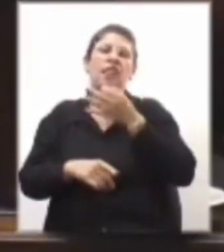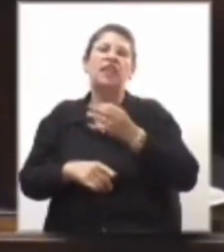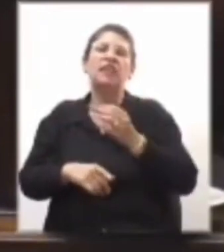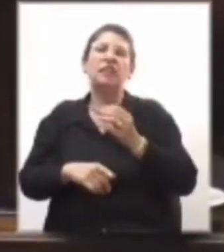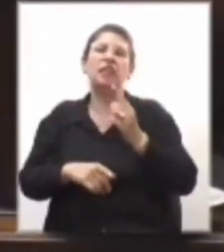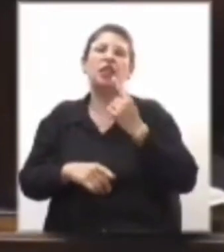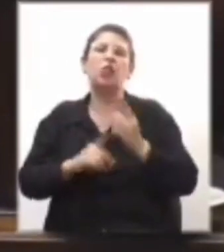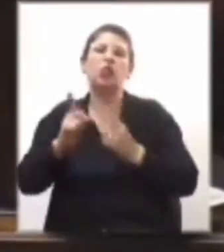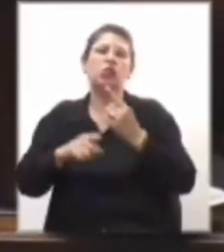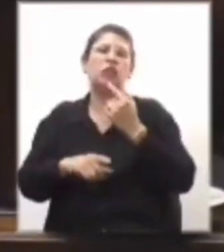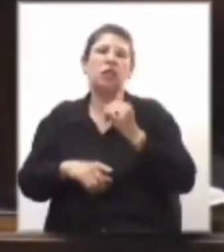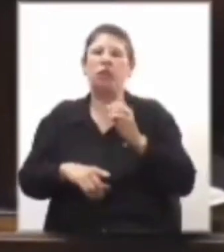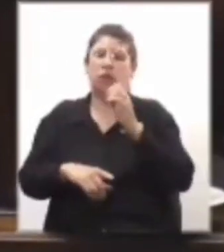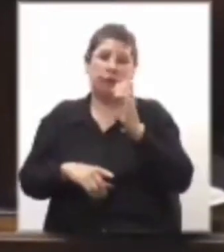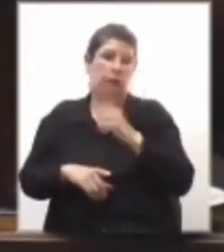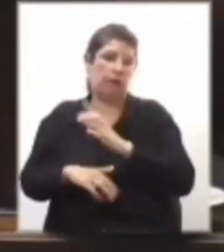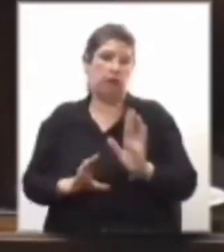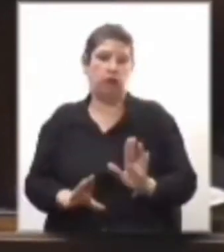rapidísimo.